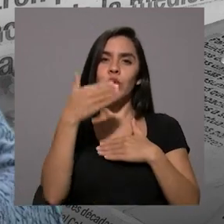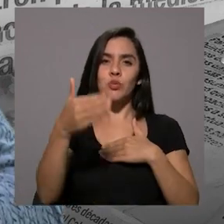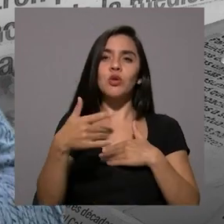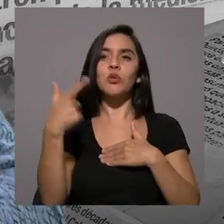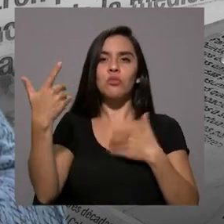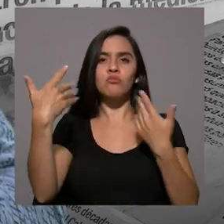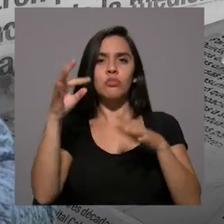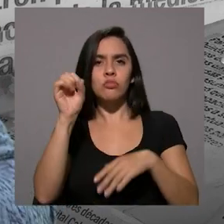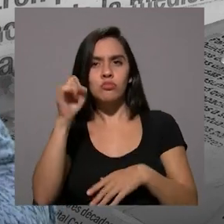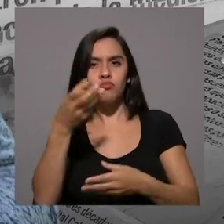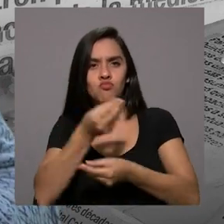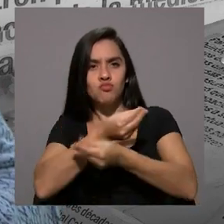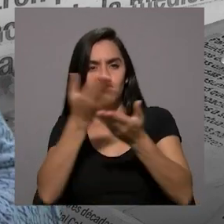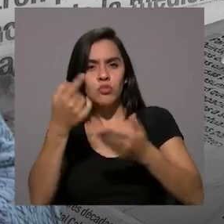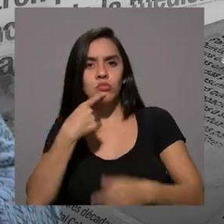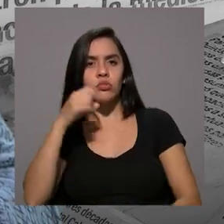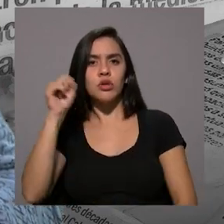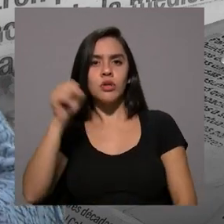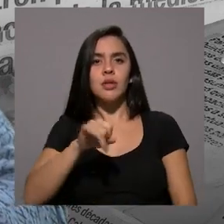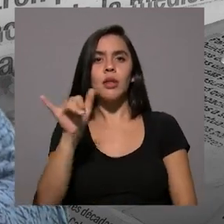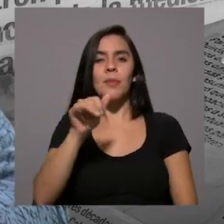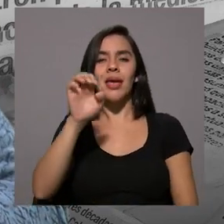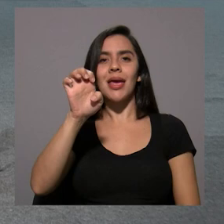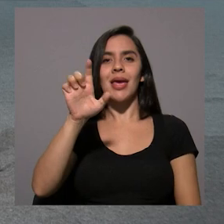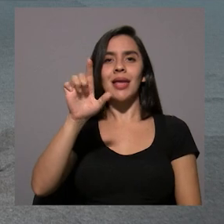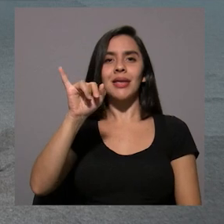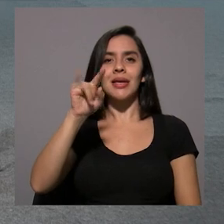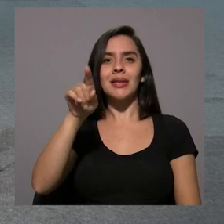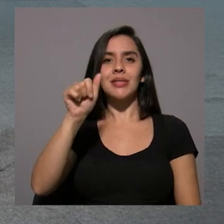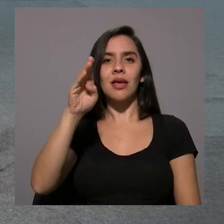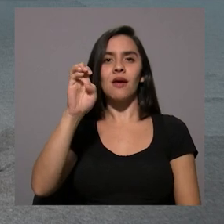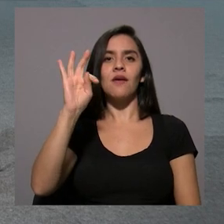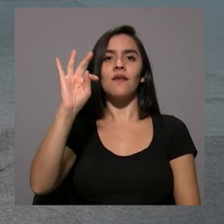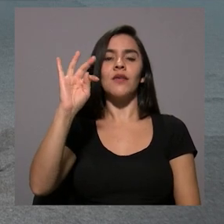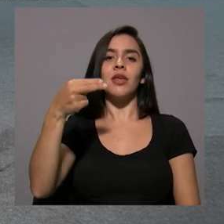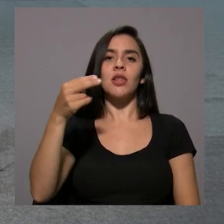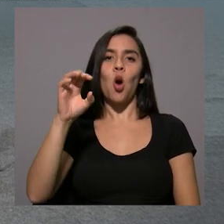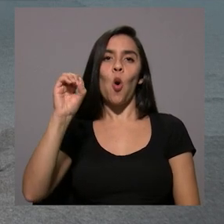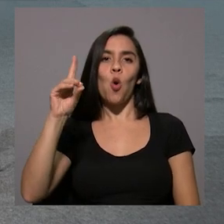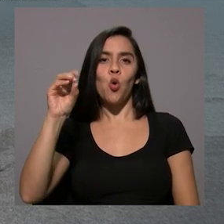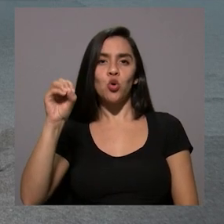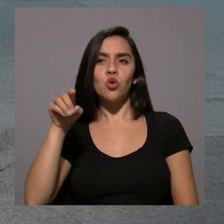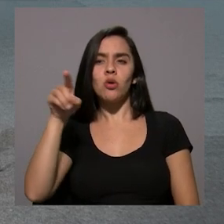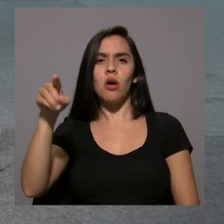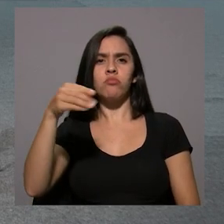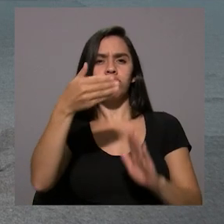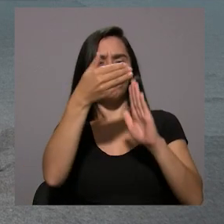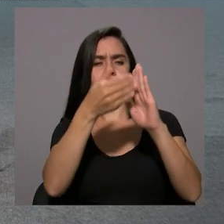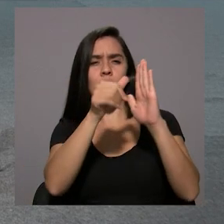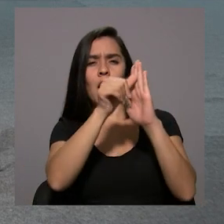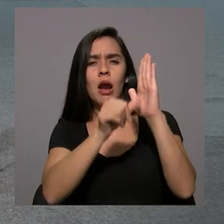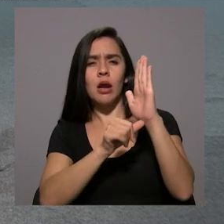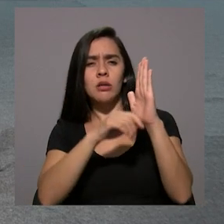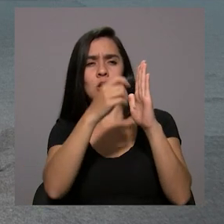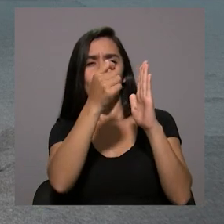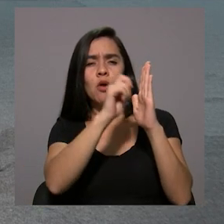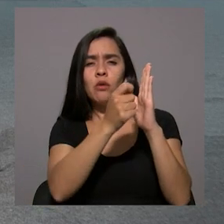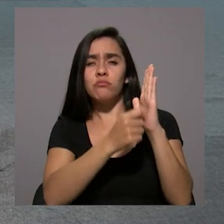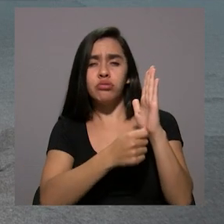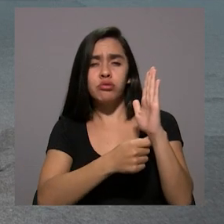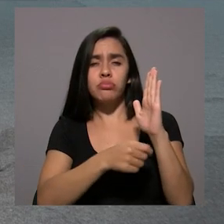y se pronuncia y veo inclusive hasta doña Elizabeth Odio con un gran artículo llamando y